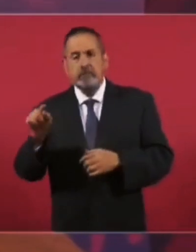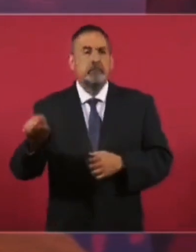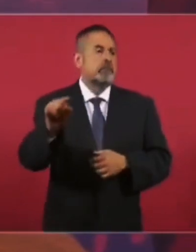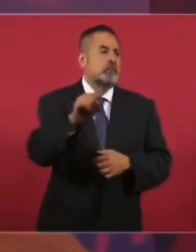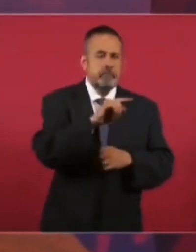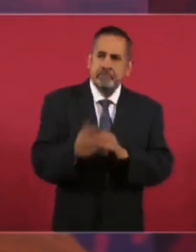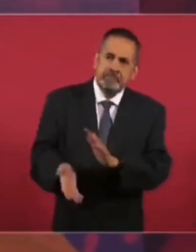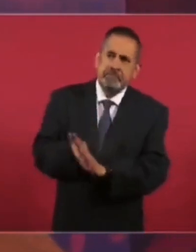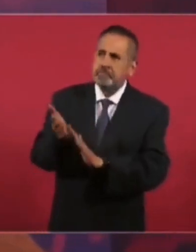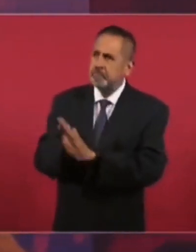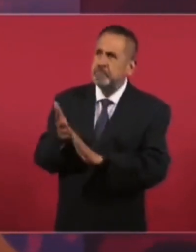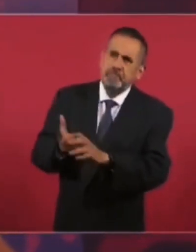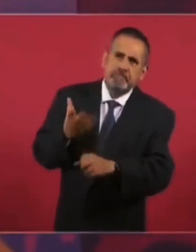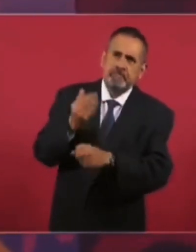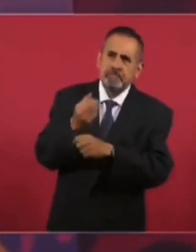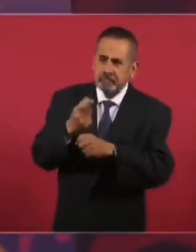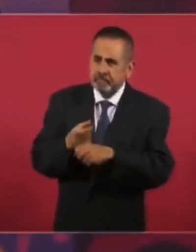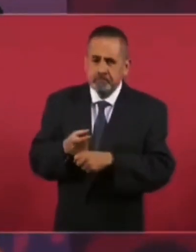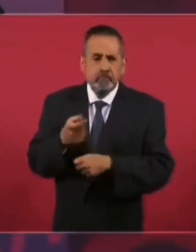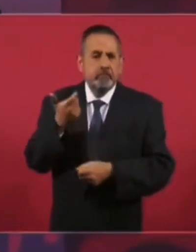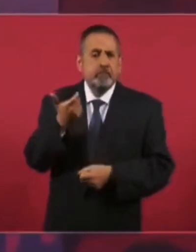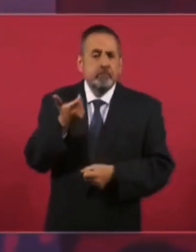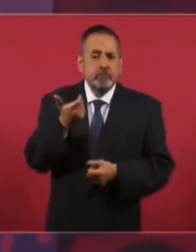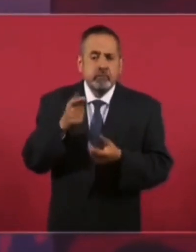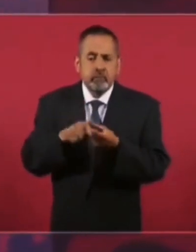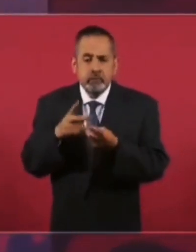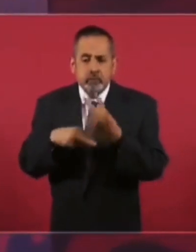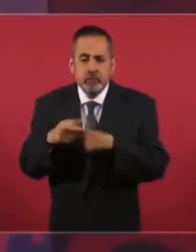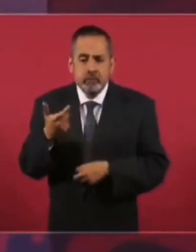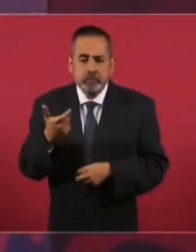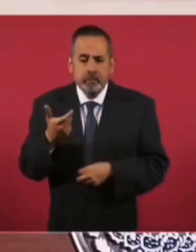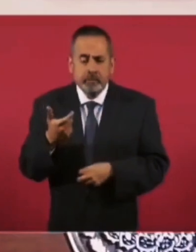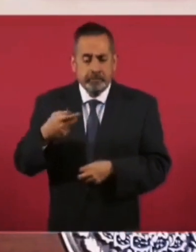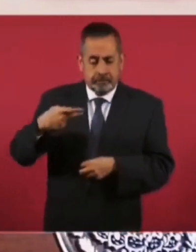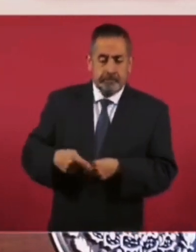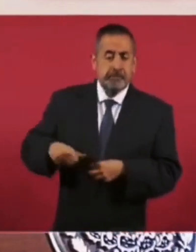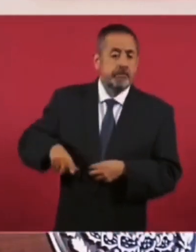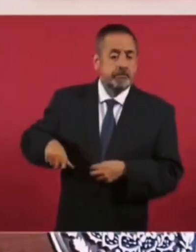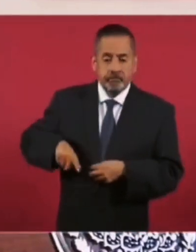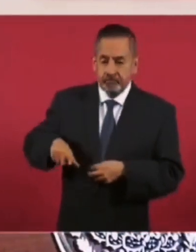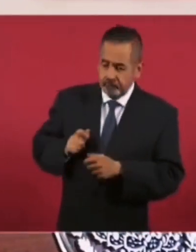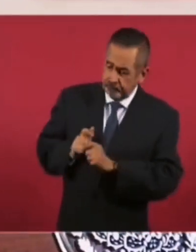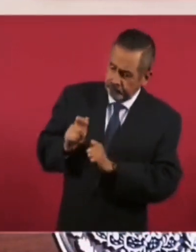Se están financiando con inversión pública,